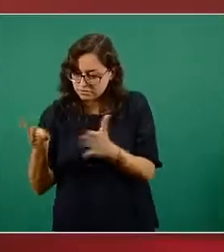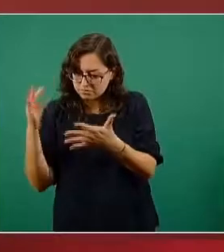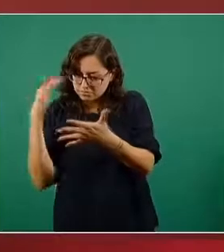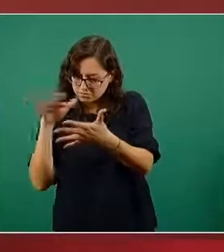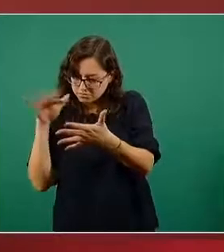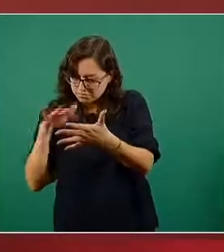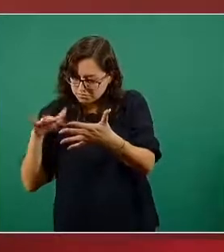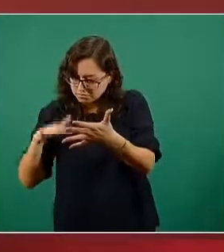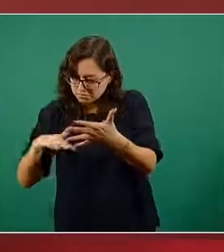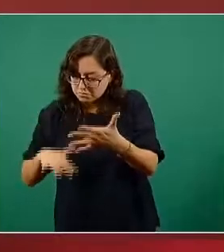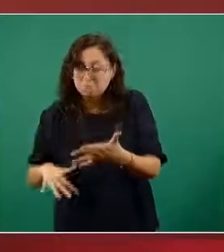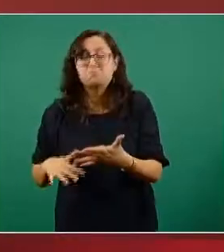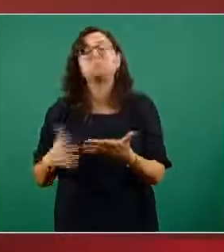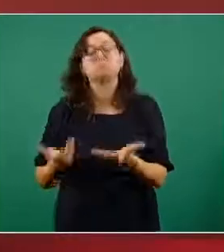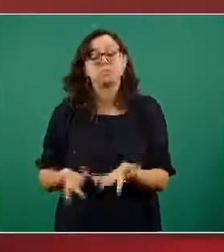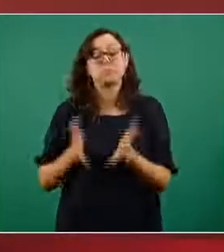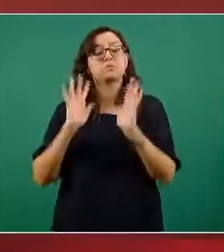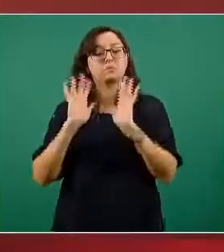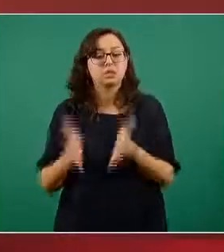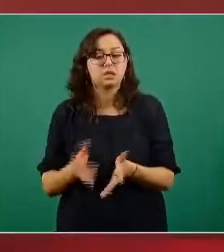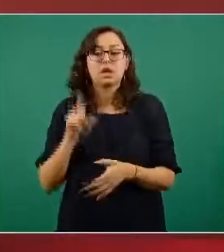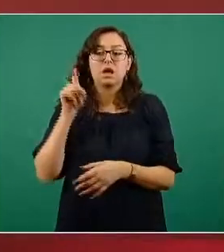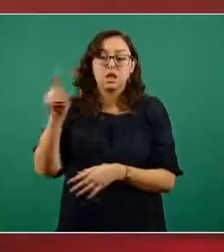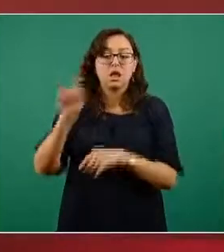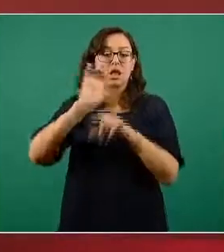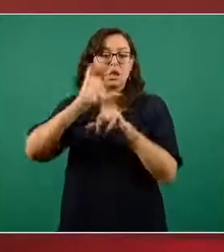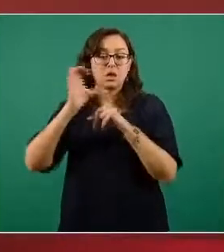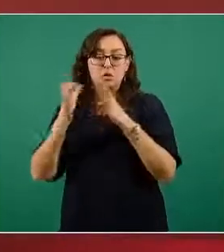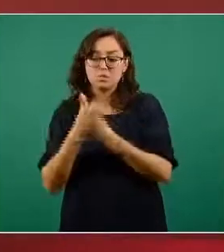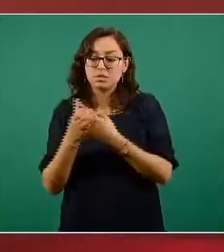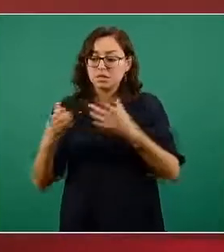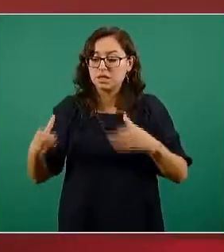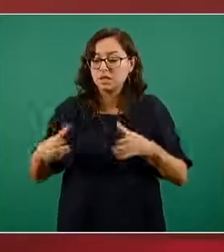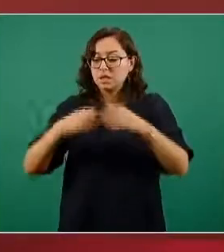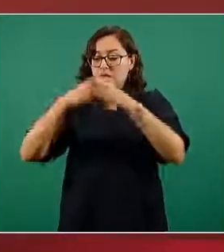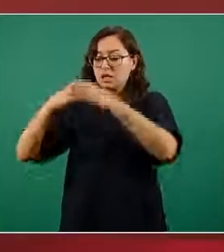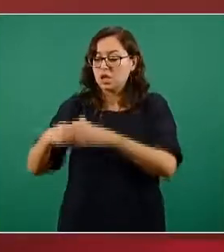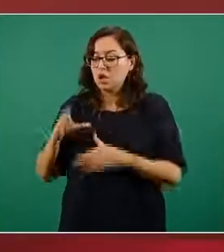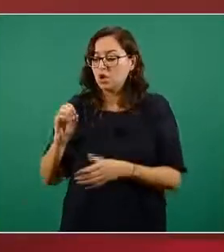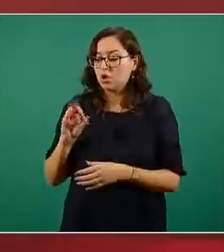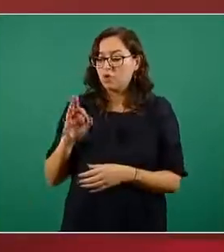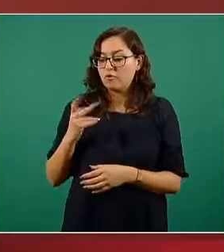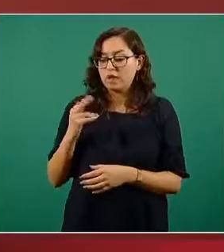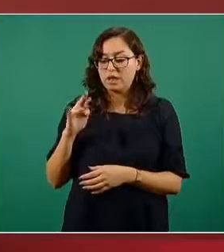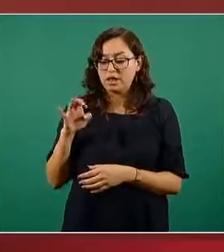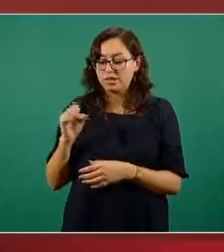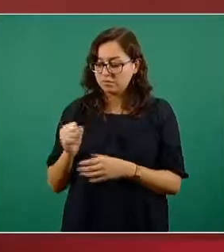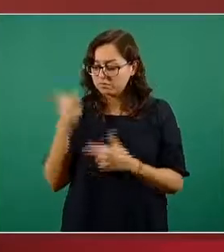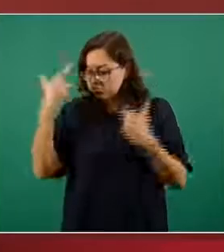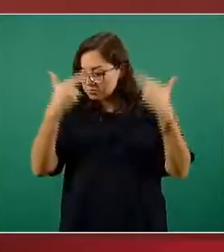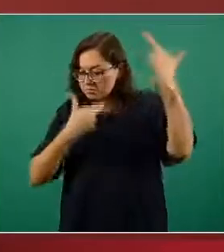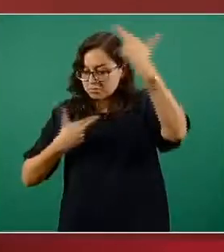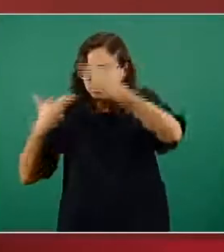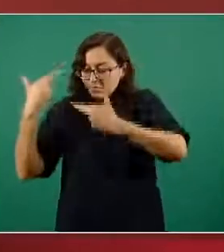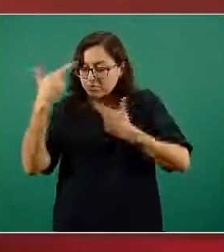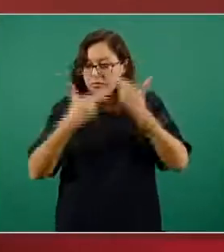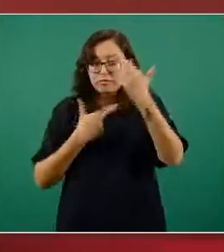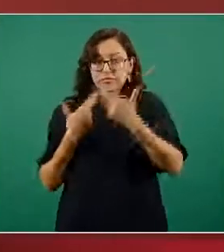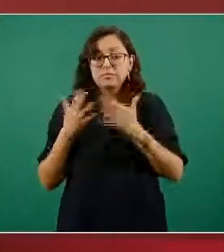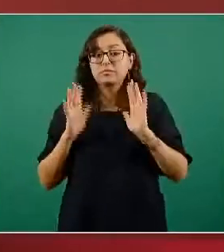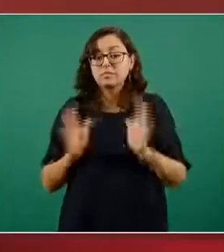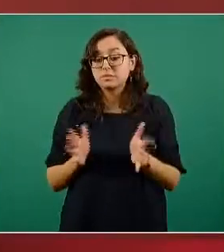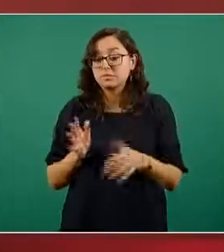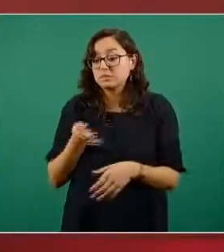Sputnik V que ha sido analizado por el comité de moléculas nuevas de COFEPRIS y esta próxima